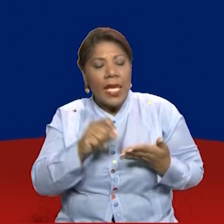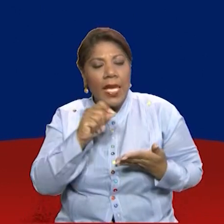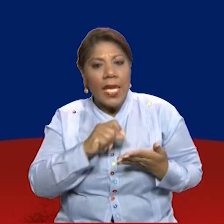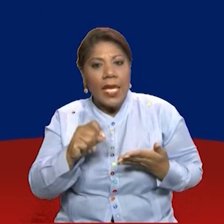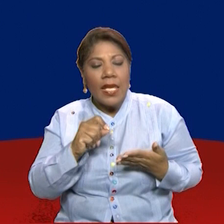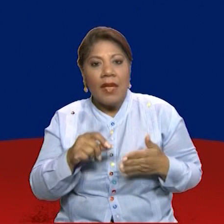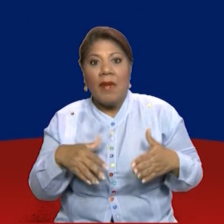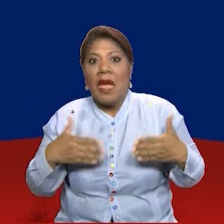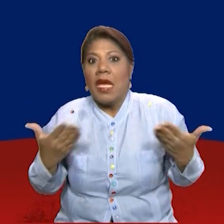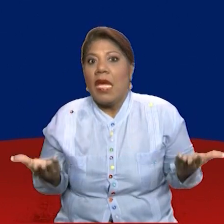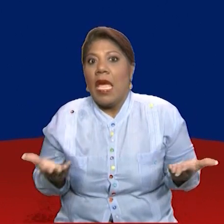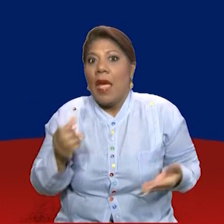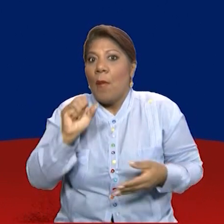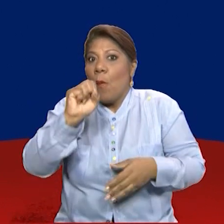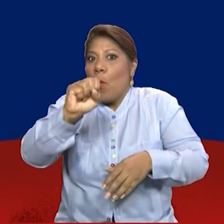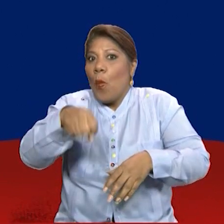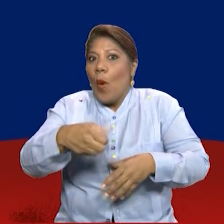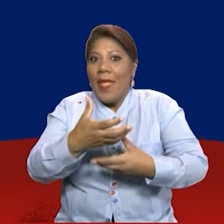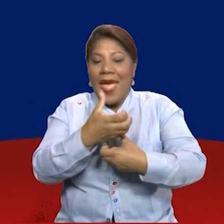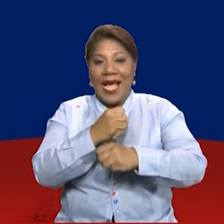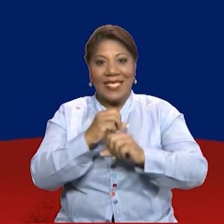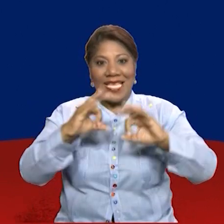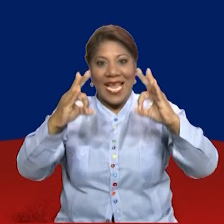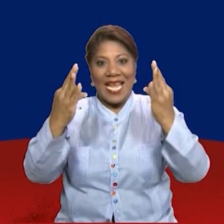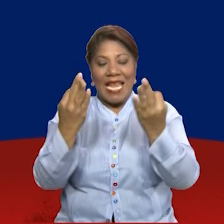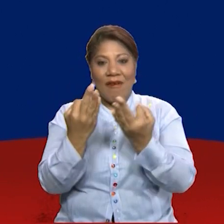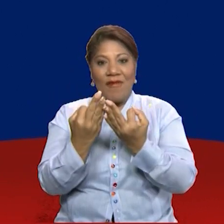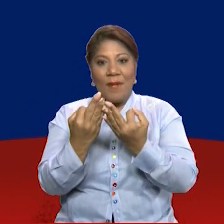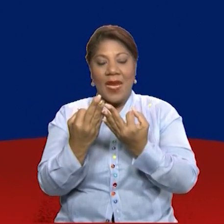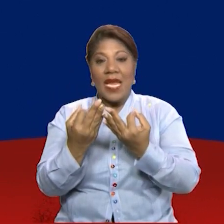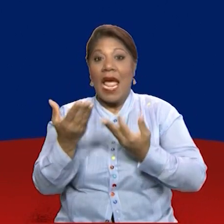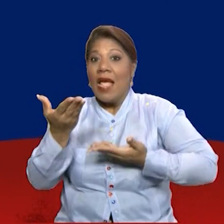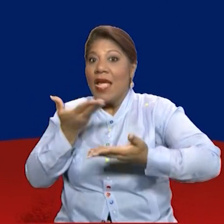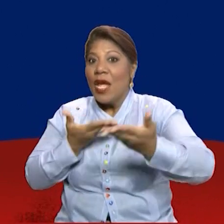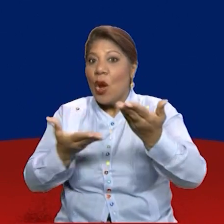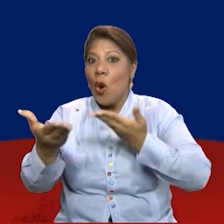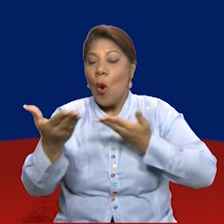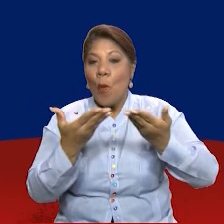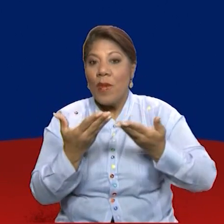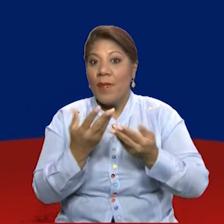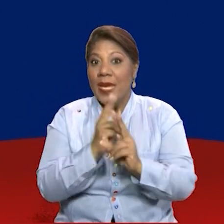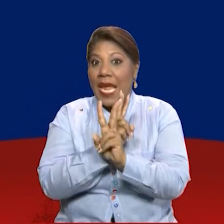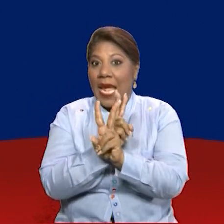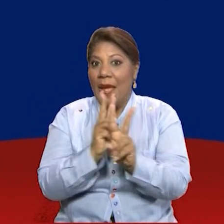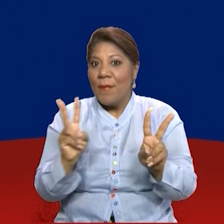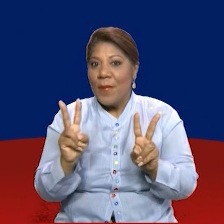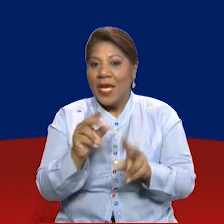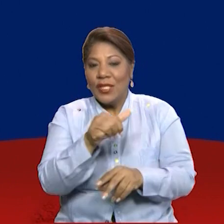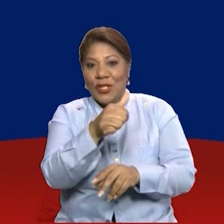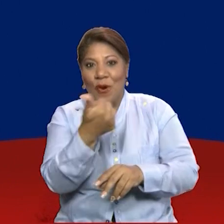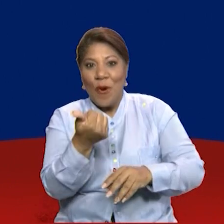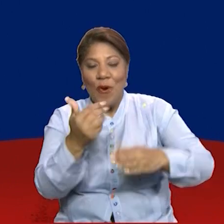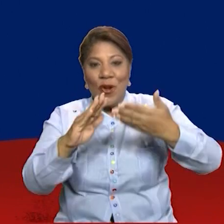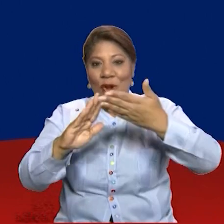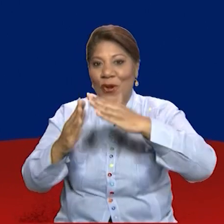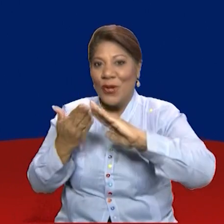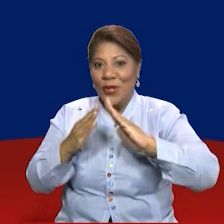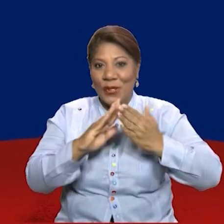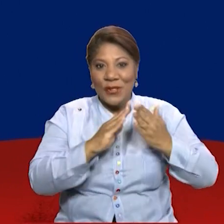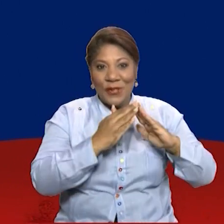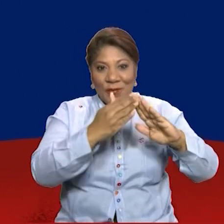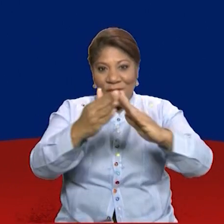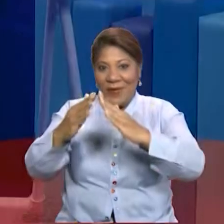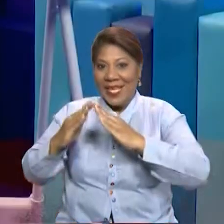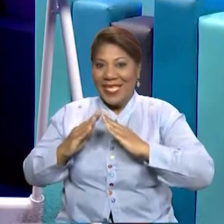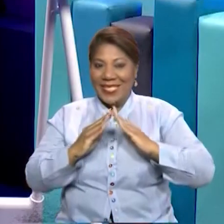tu familia en beneficio de la convivencia armónica de la población? Van a leer estas tres preguntas y ustedes las van a